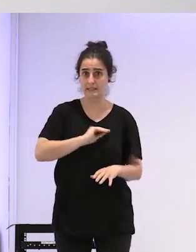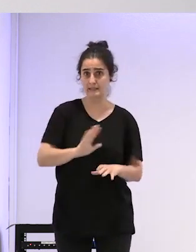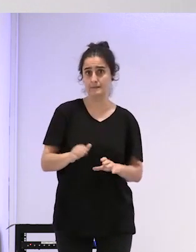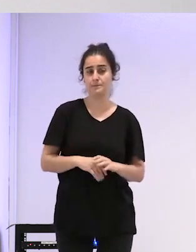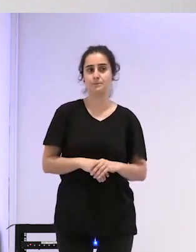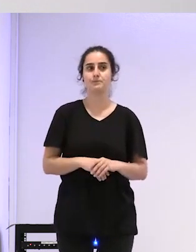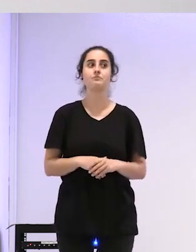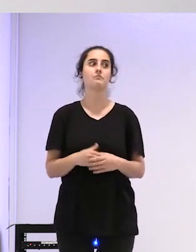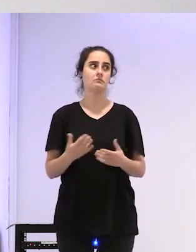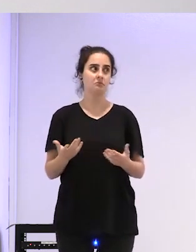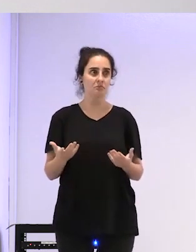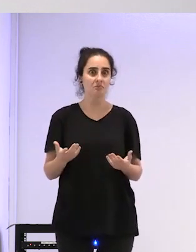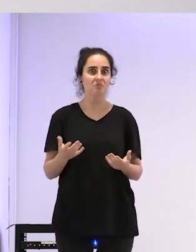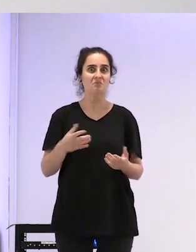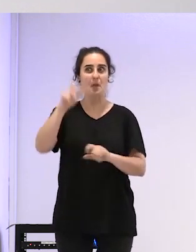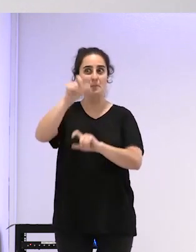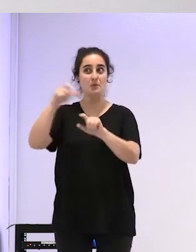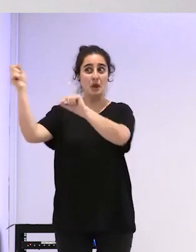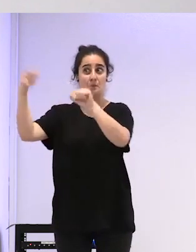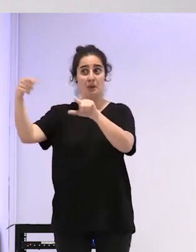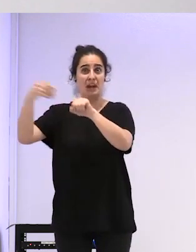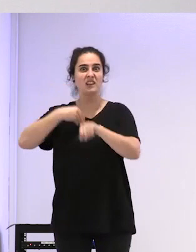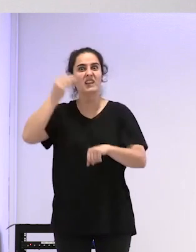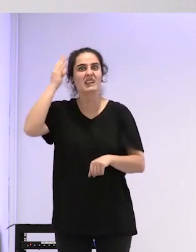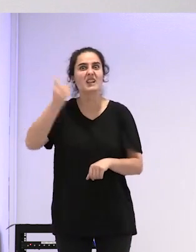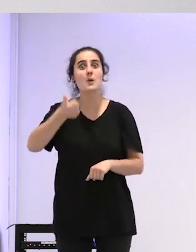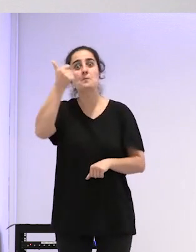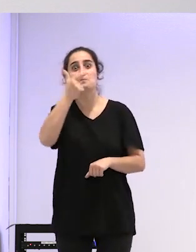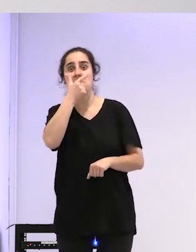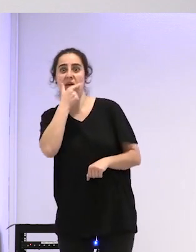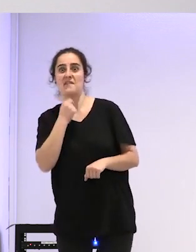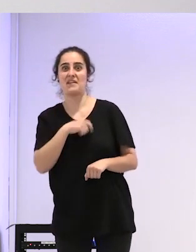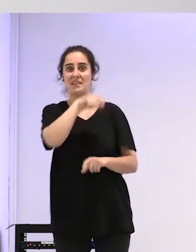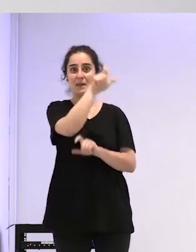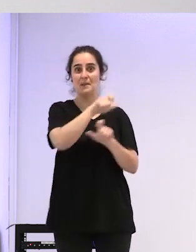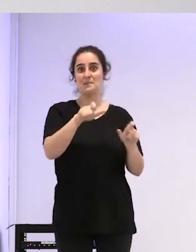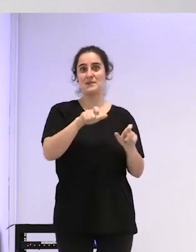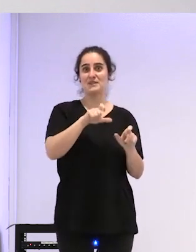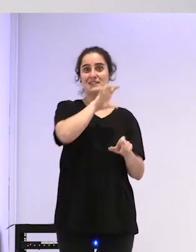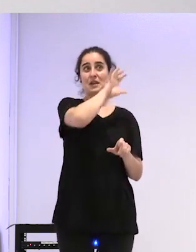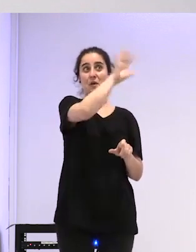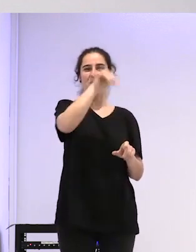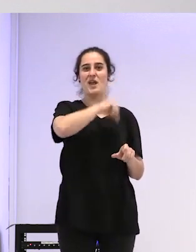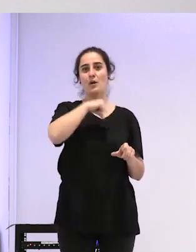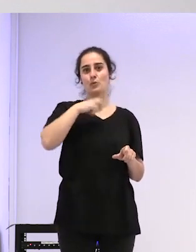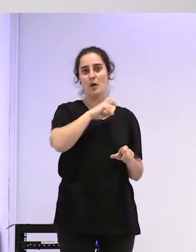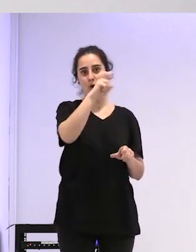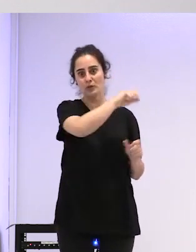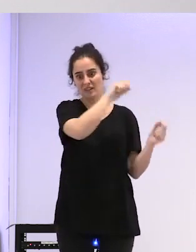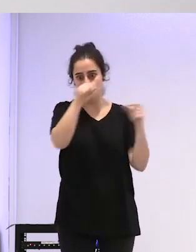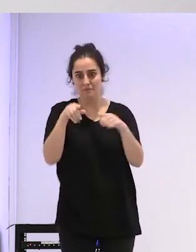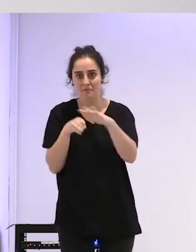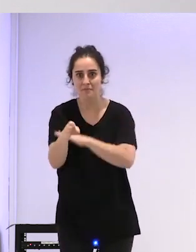o sea que con migrantes yo creo que lo tenemos más solucionado que con gente de otras comunidades